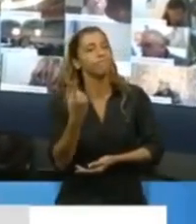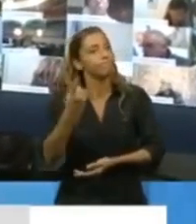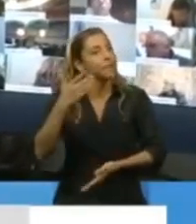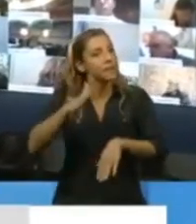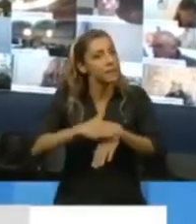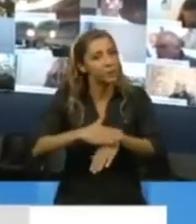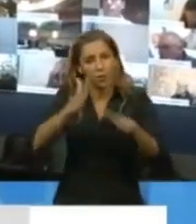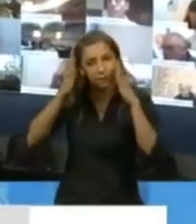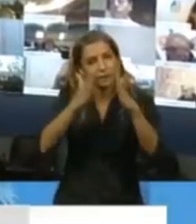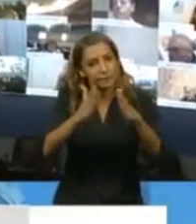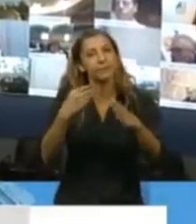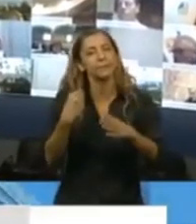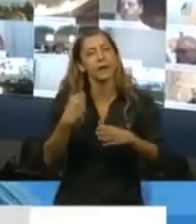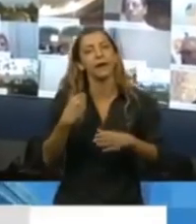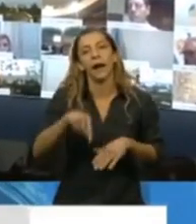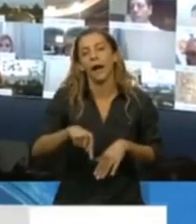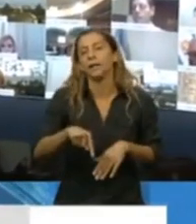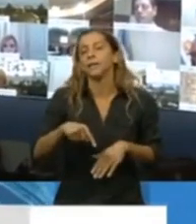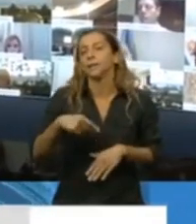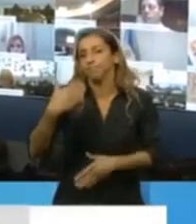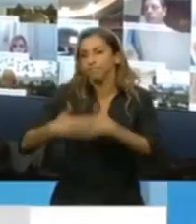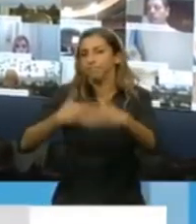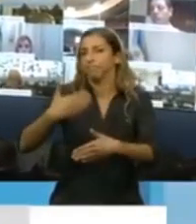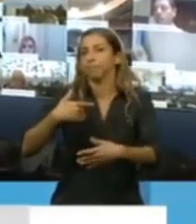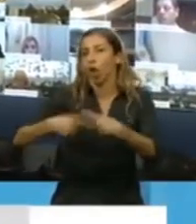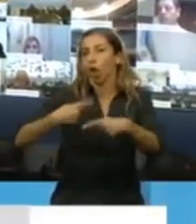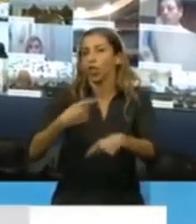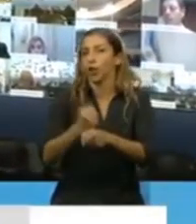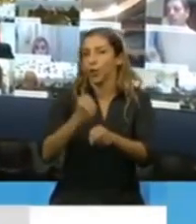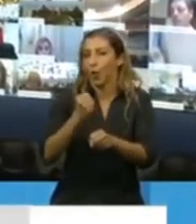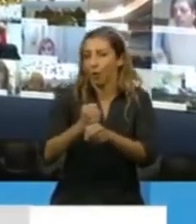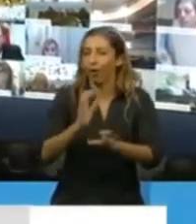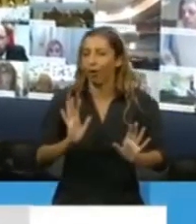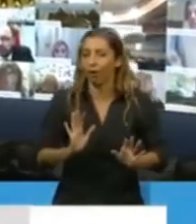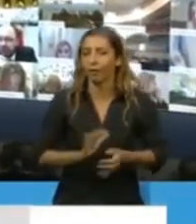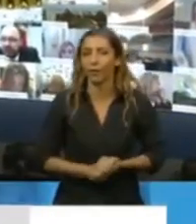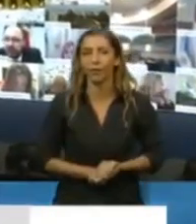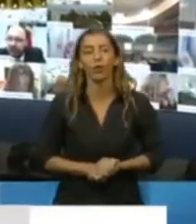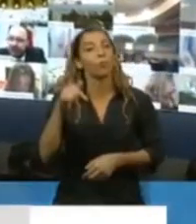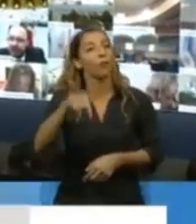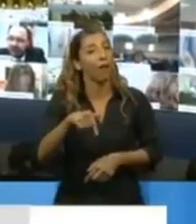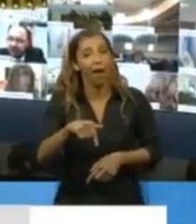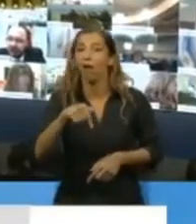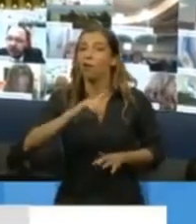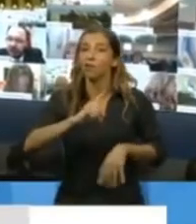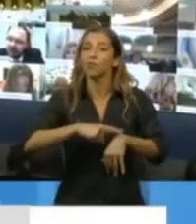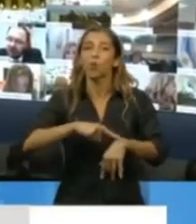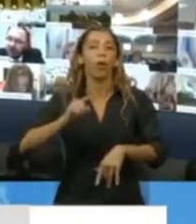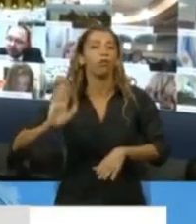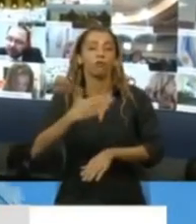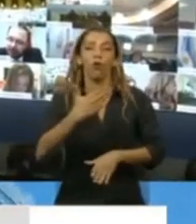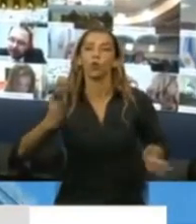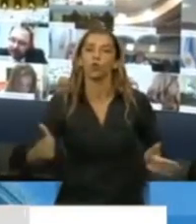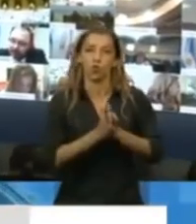adelante este barco, lo dijo la diputada Graciela Camaño, donde tenemos que estar todos juntos. No hay